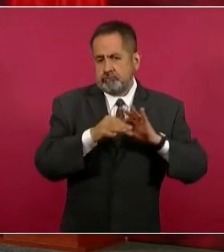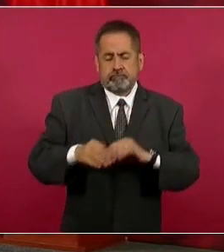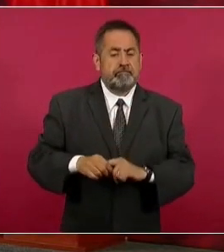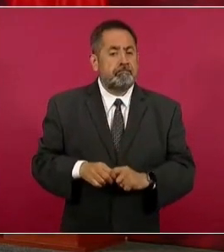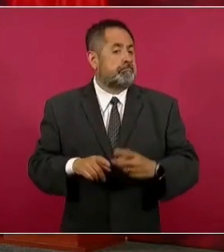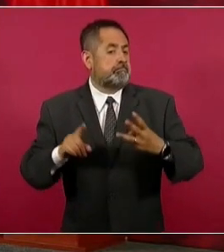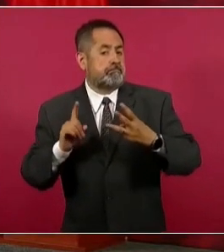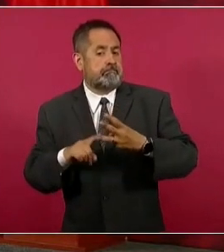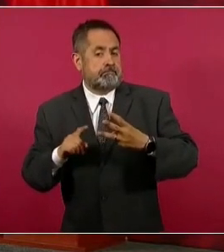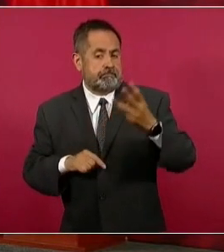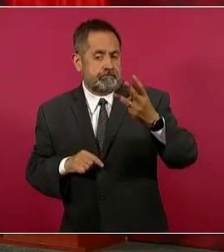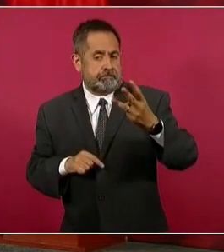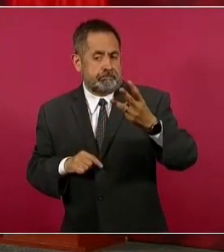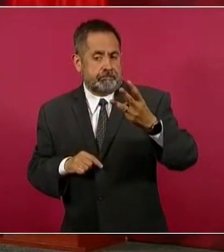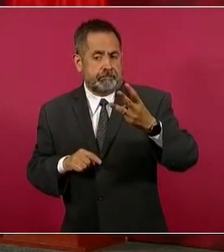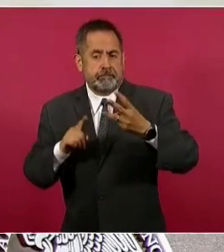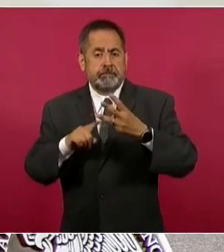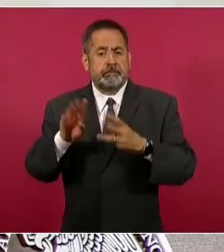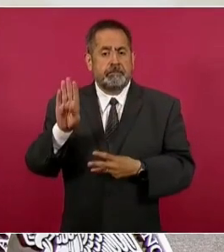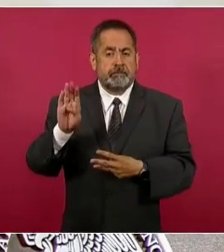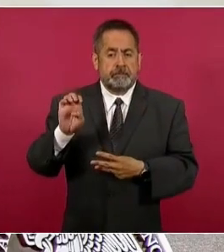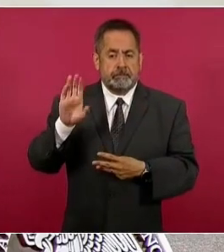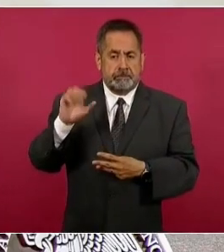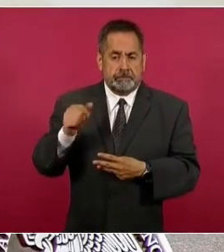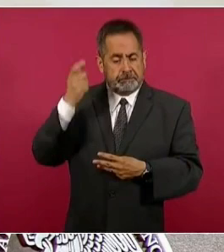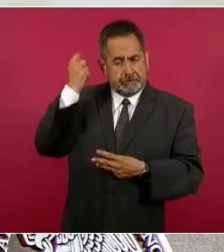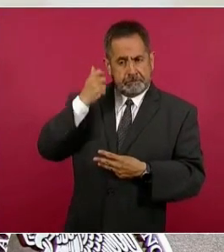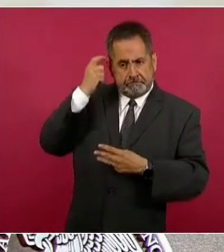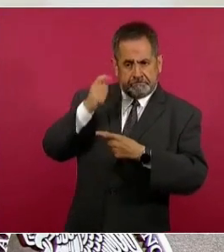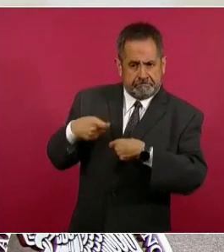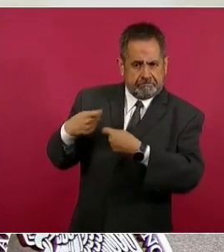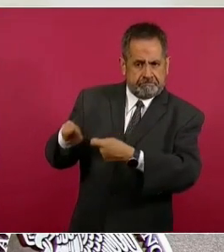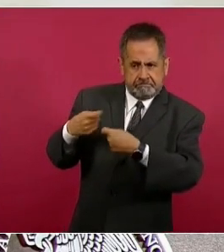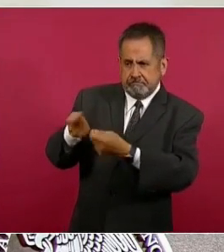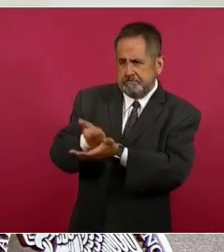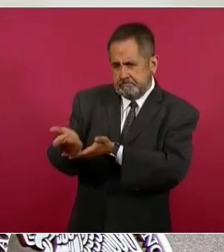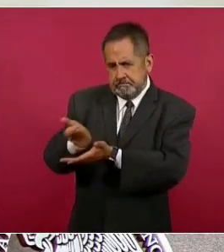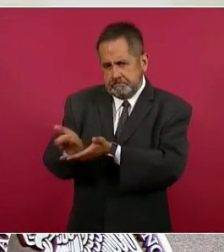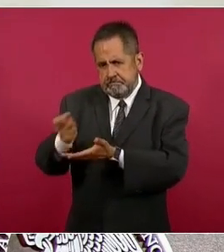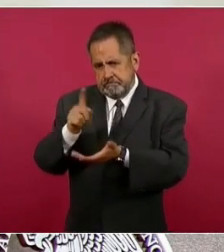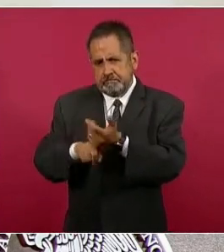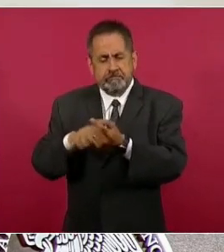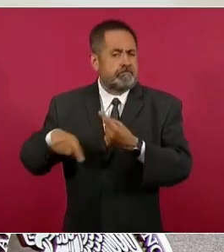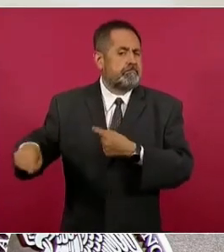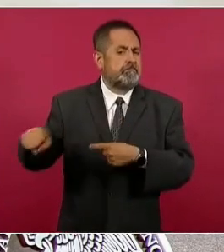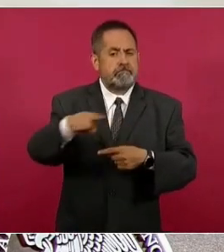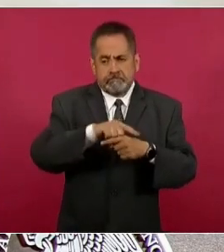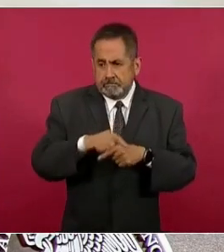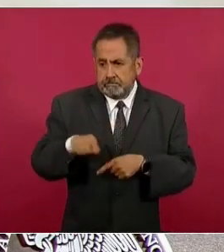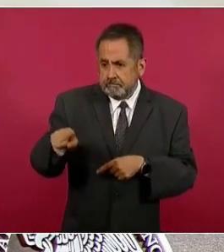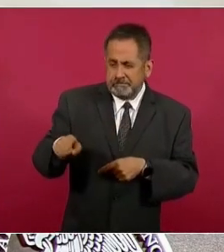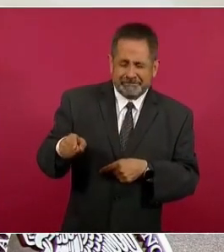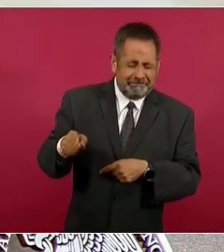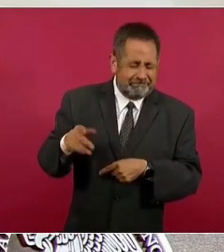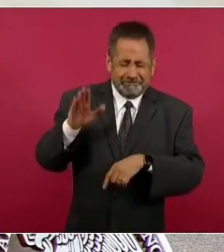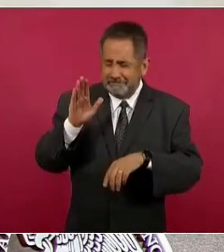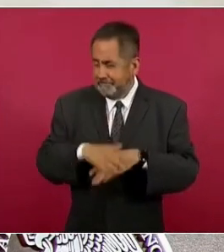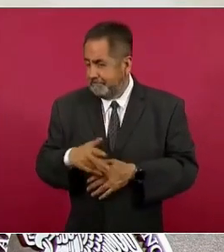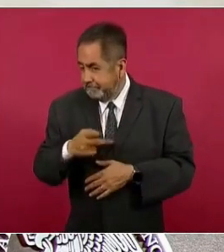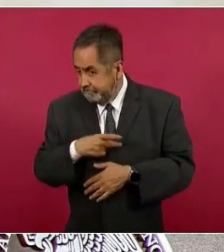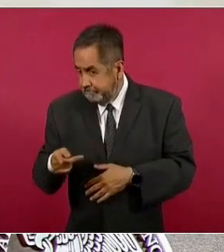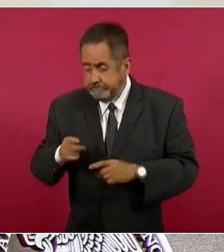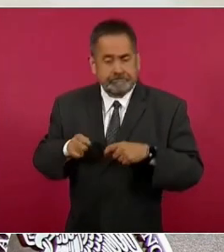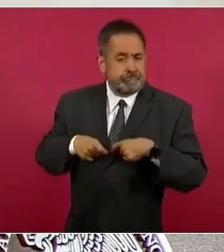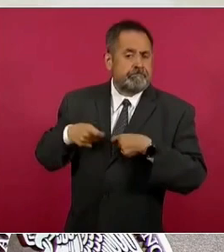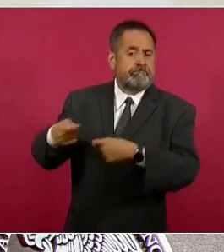factor va a ser lo que es el otorgamiento de becas, que efectivamente se orienta a estudiantes que tienen la mayor necesidad, porque la intención es